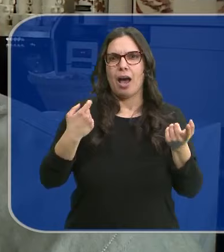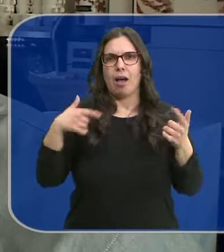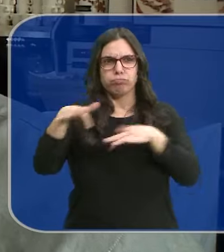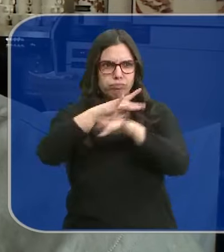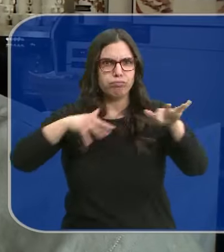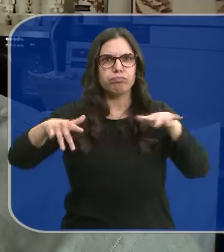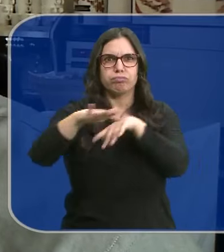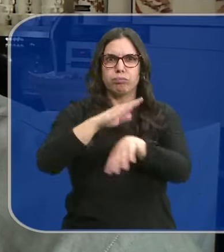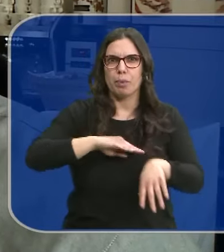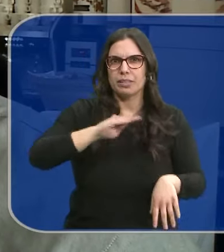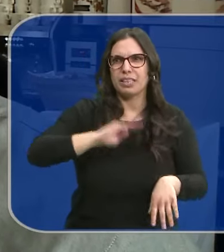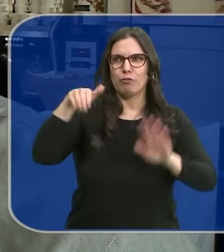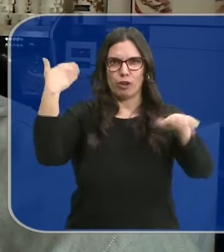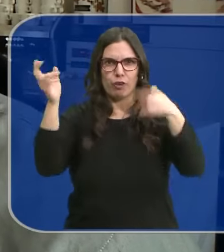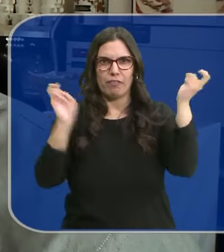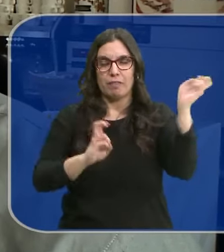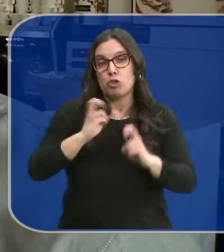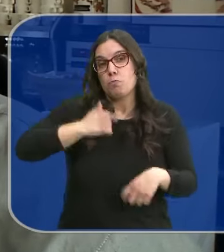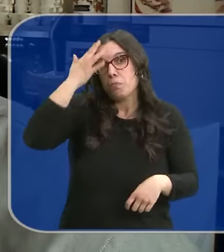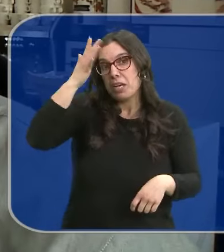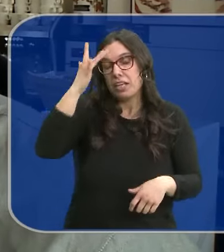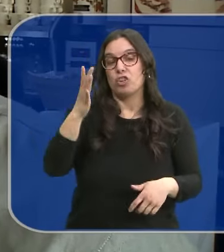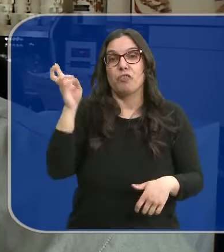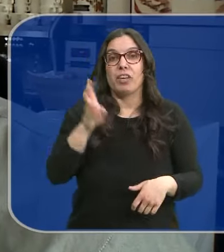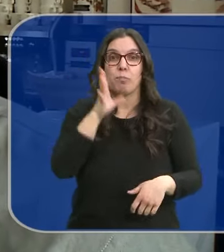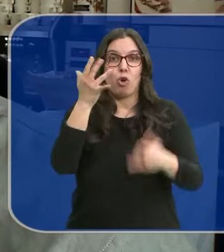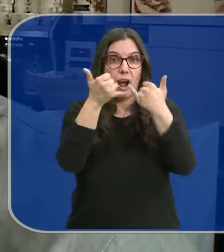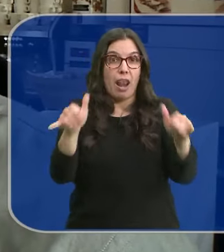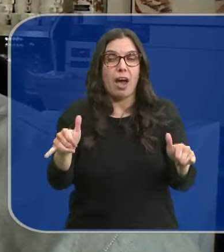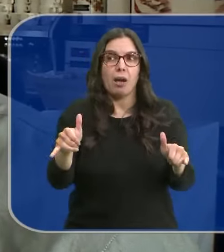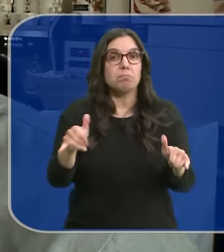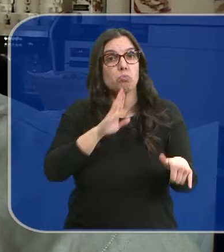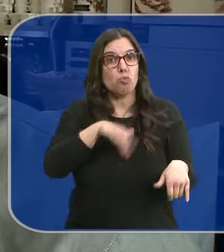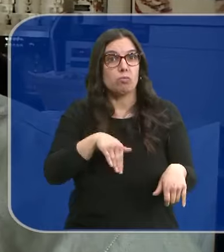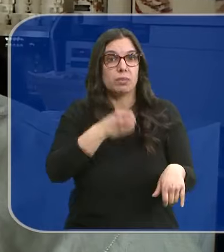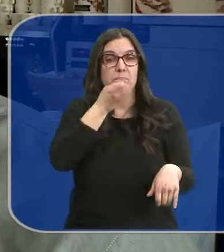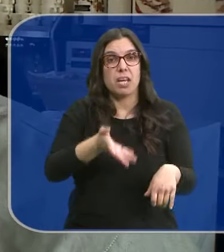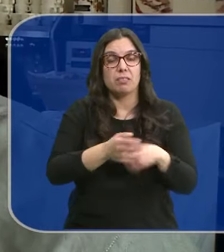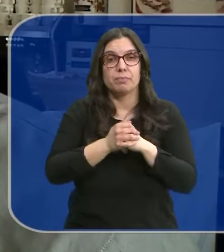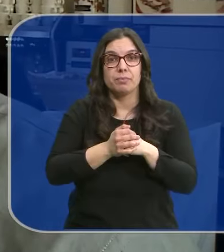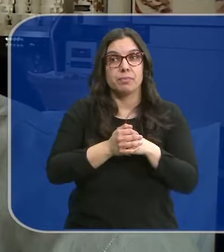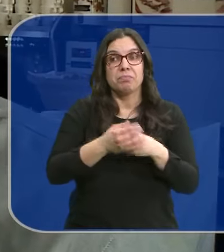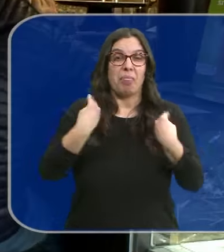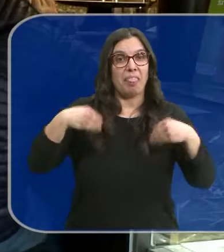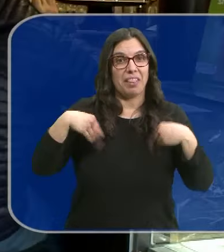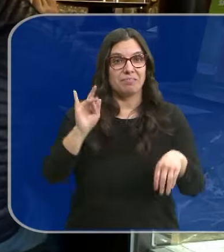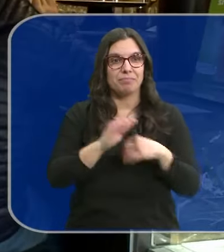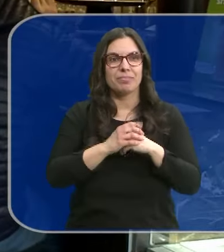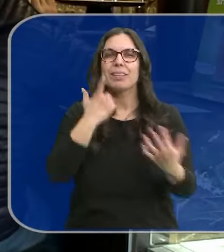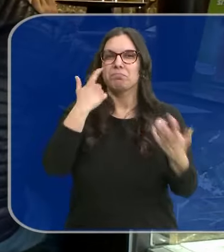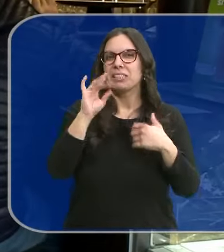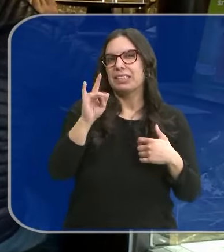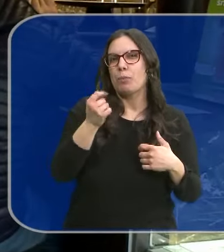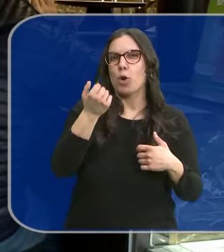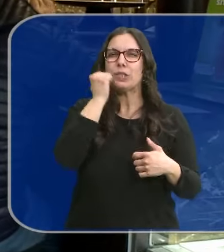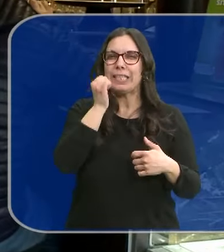mucho trajín de gente de fuera... ...que me imagino que vendrían a la gala y, bueno, bien, ha estado entretenido. Pues sí que se nota